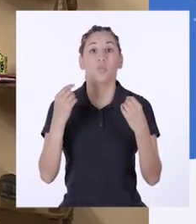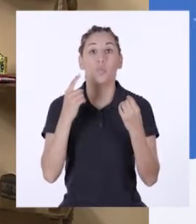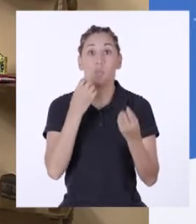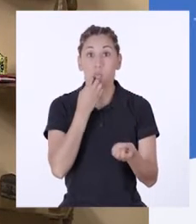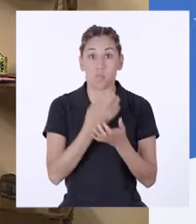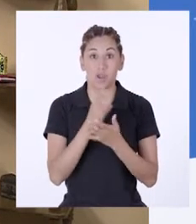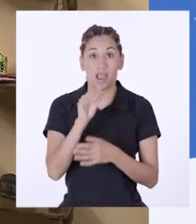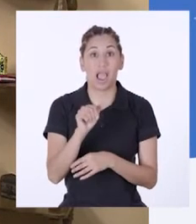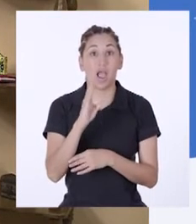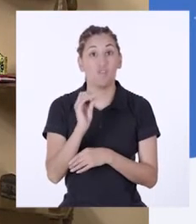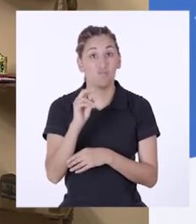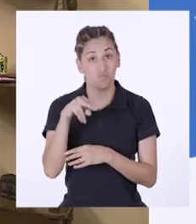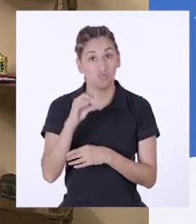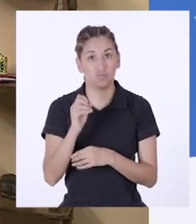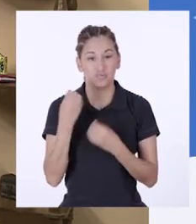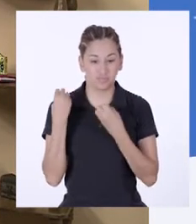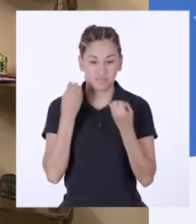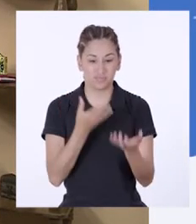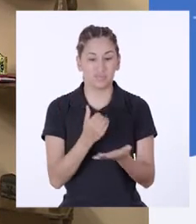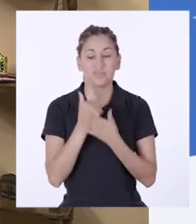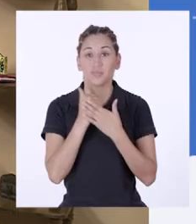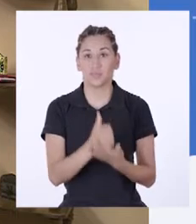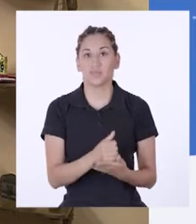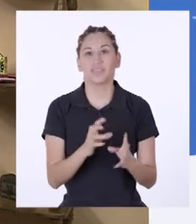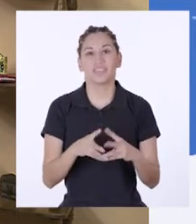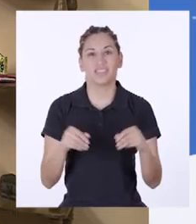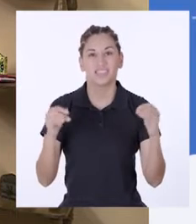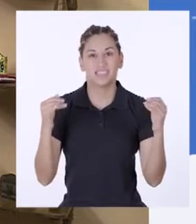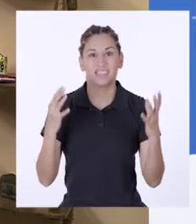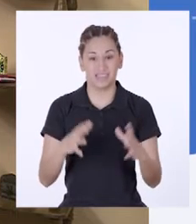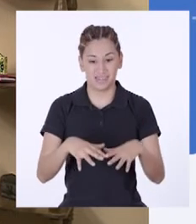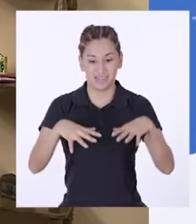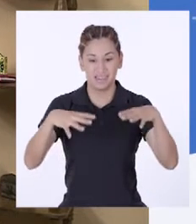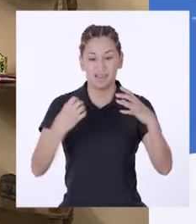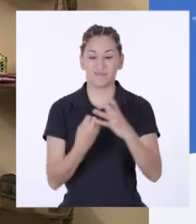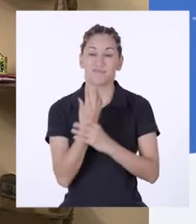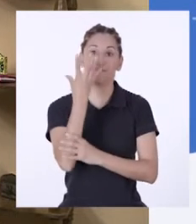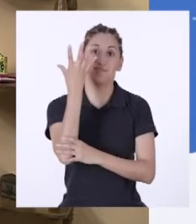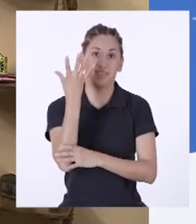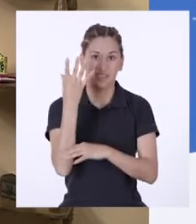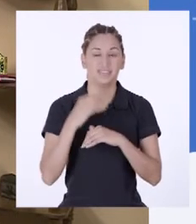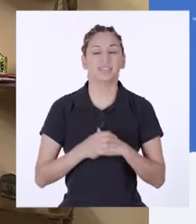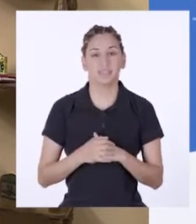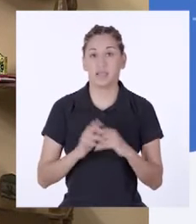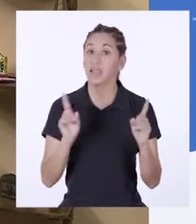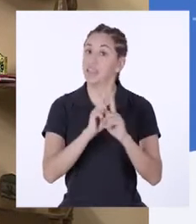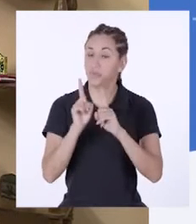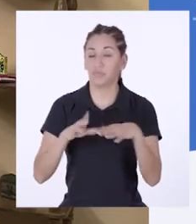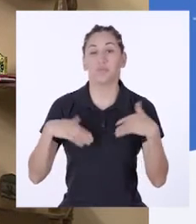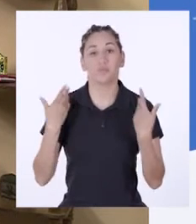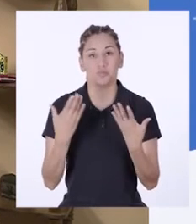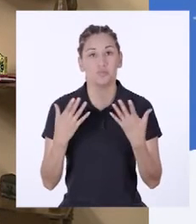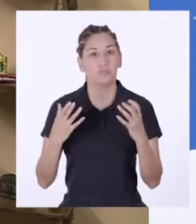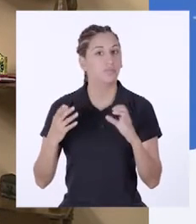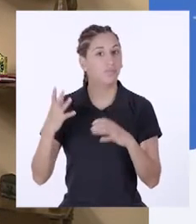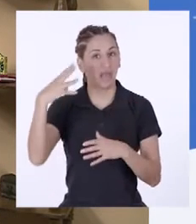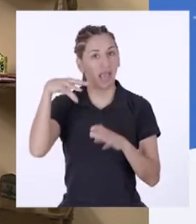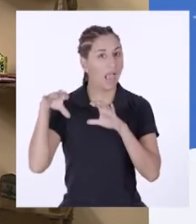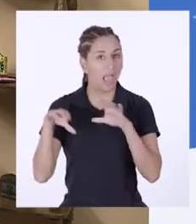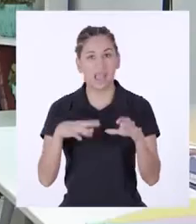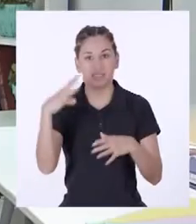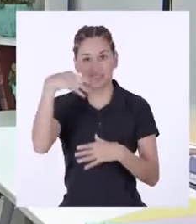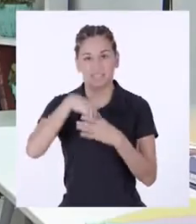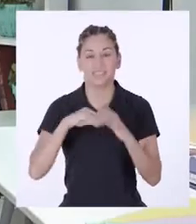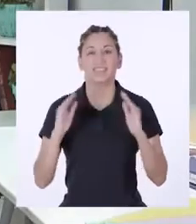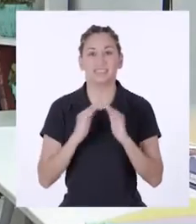ser un buen abono, aporta nutrientes a la tierra, para el crecimiento de las plantas. Además, lo podemos producir en